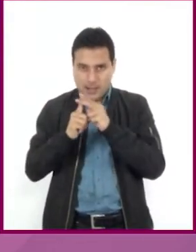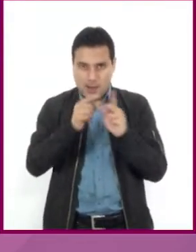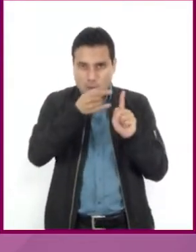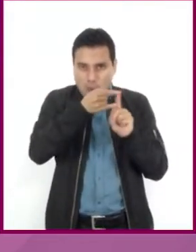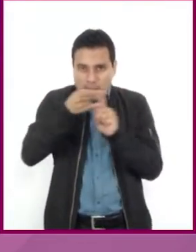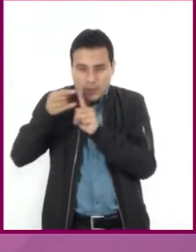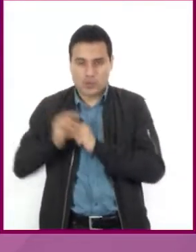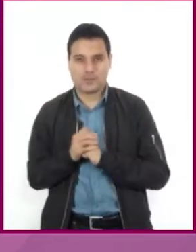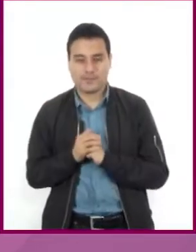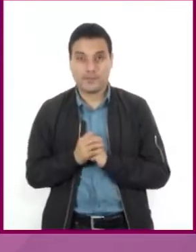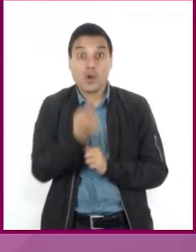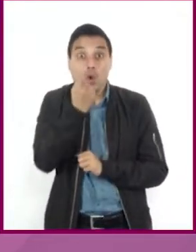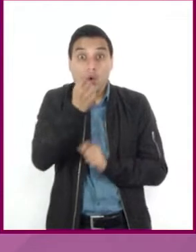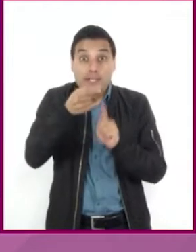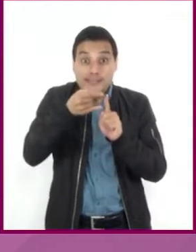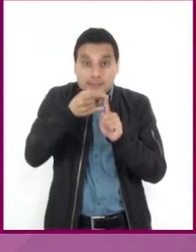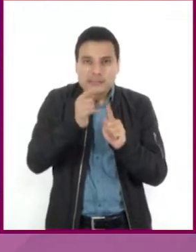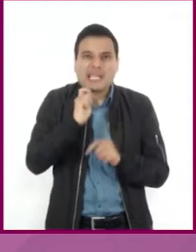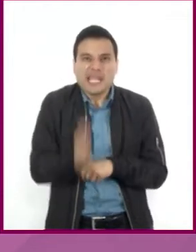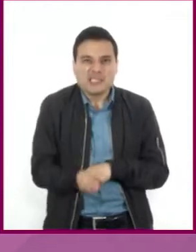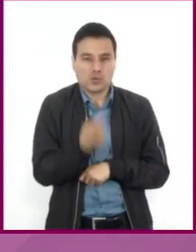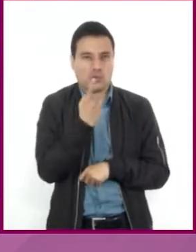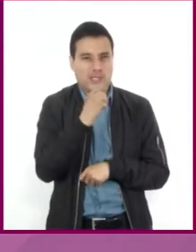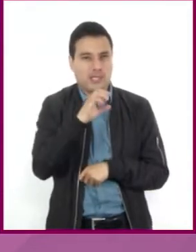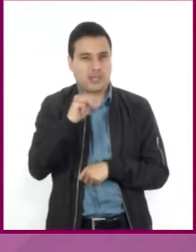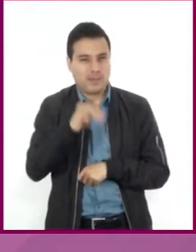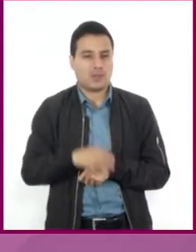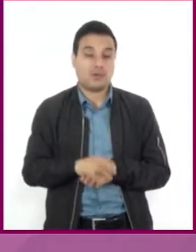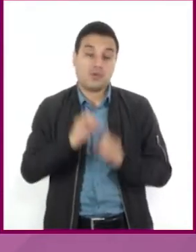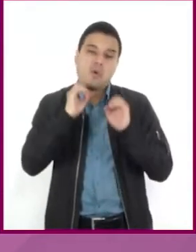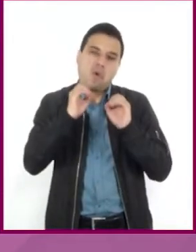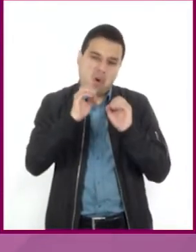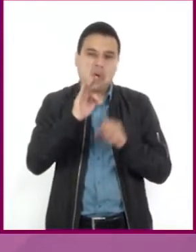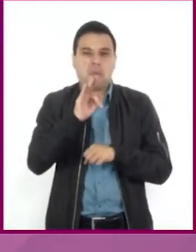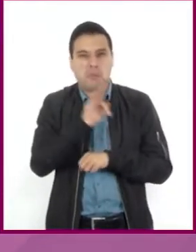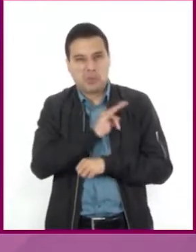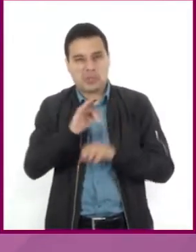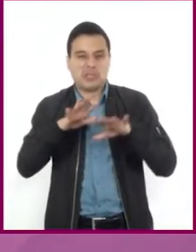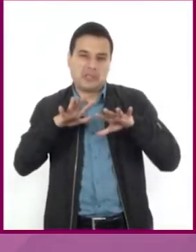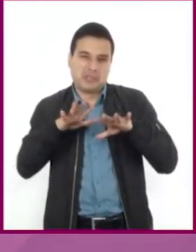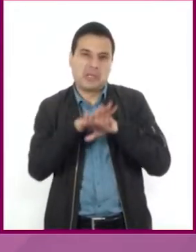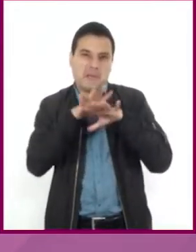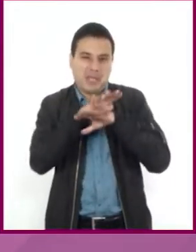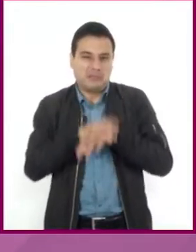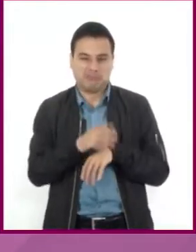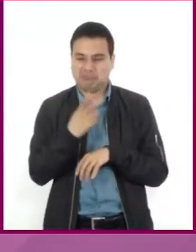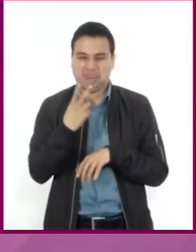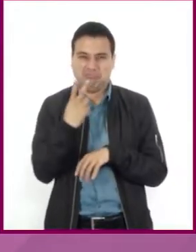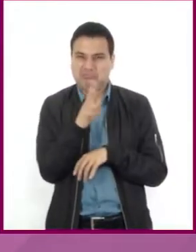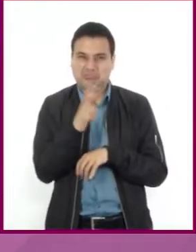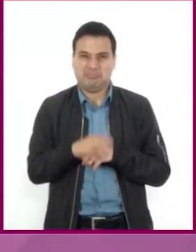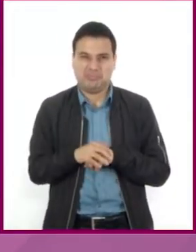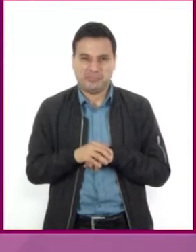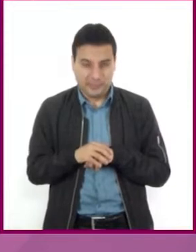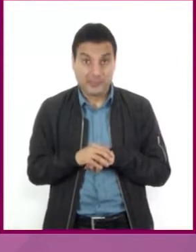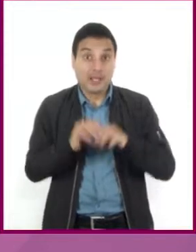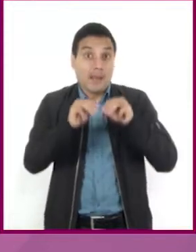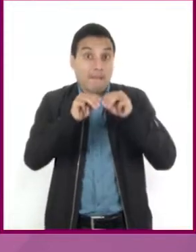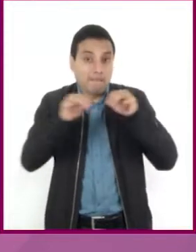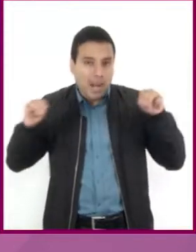Cada segmento mide un centímetro, aunque en ocasiones esto puede variar y el valor de la distancia se da en metros o kilómetros.